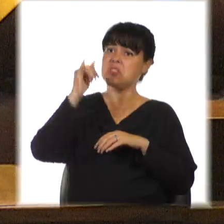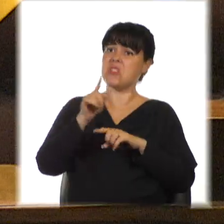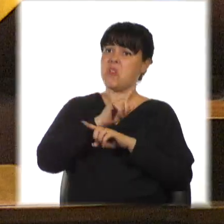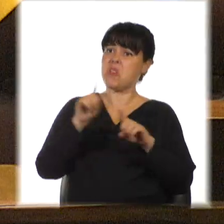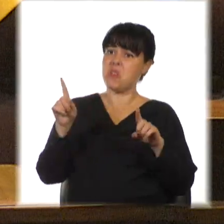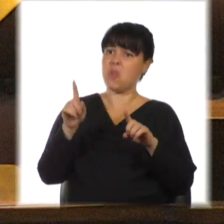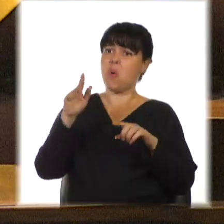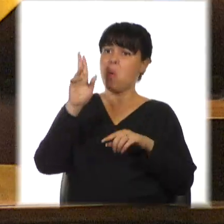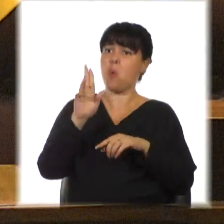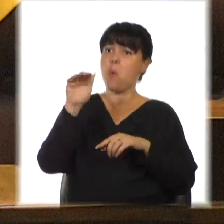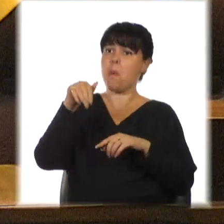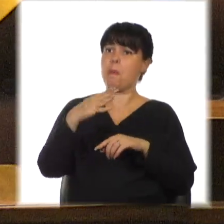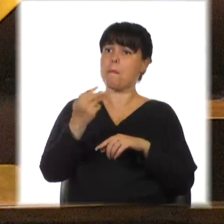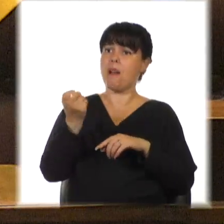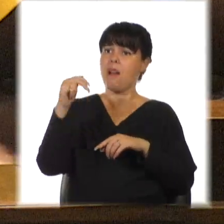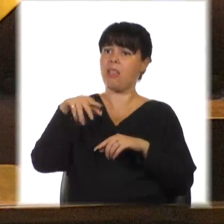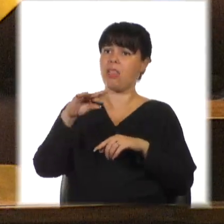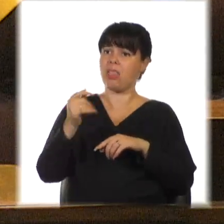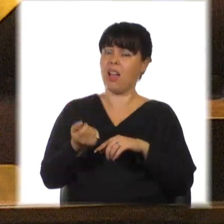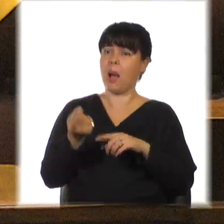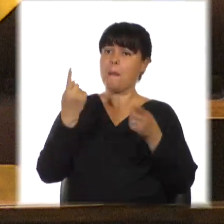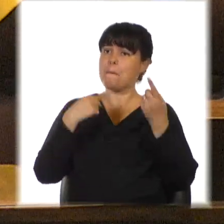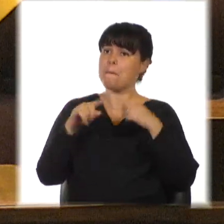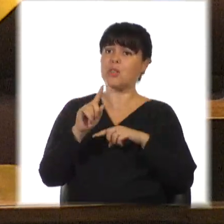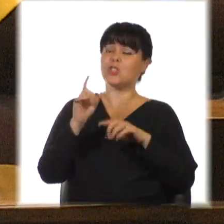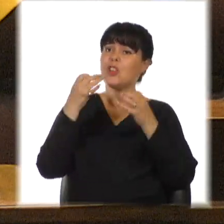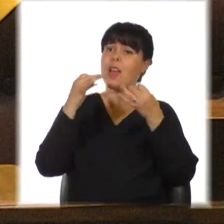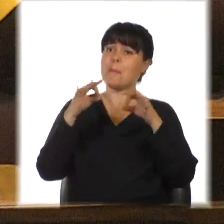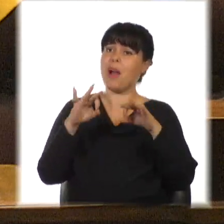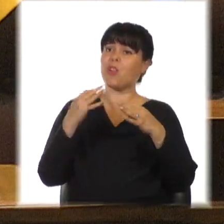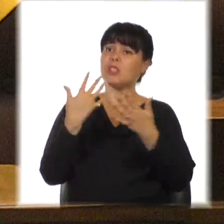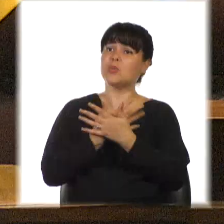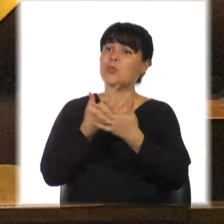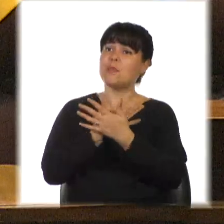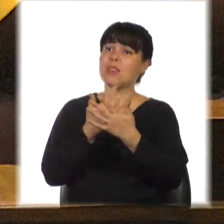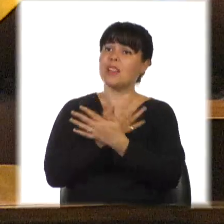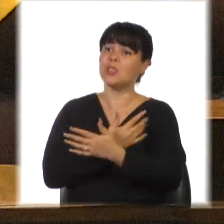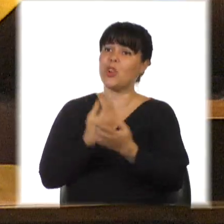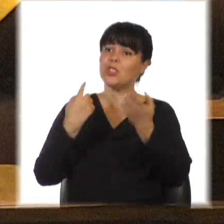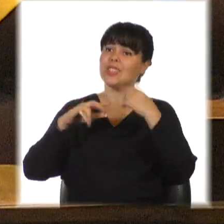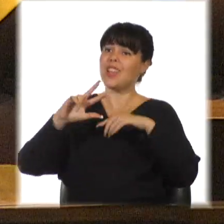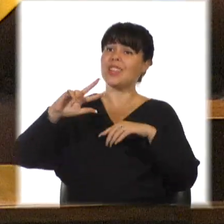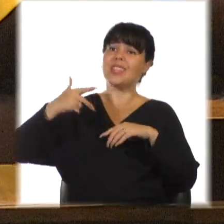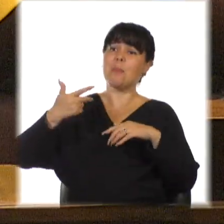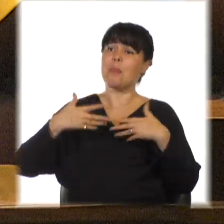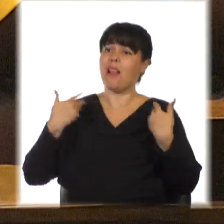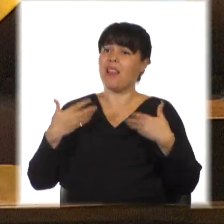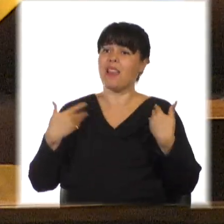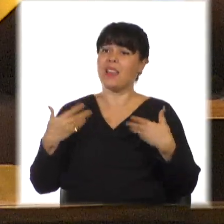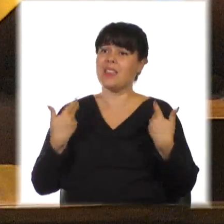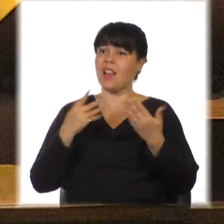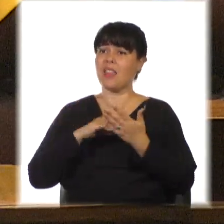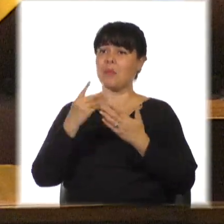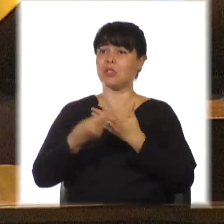penurias. Así que la alegría, en nuestro caso, es triple, en lo social, en lo político y también